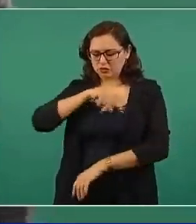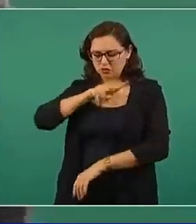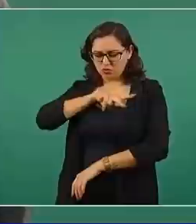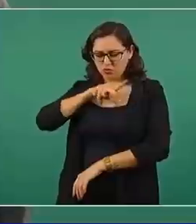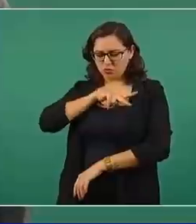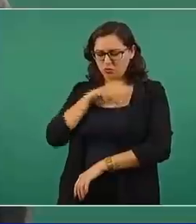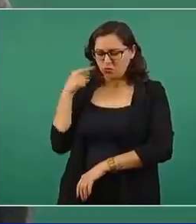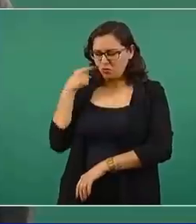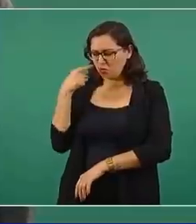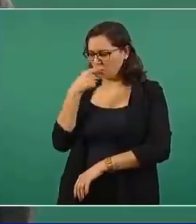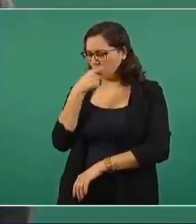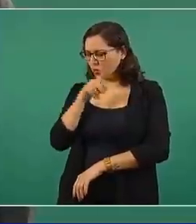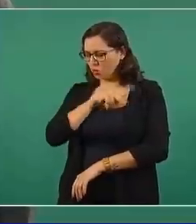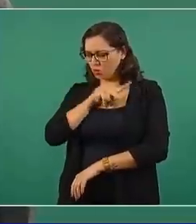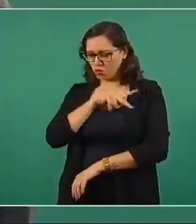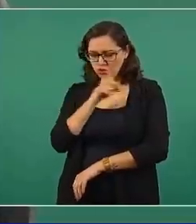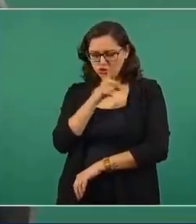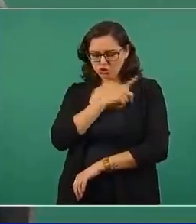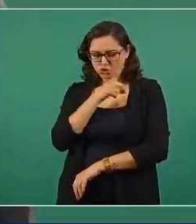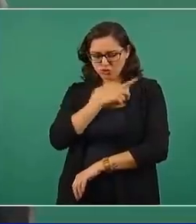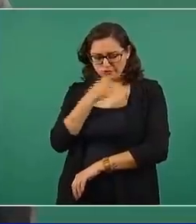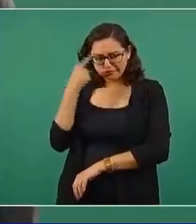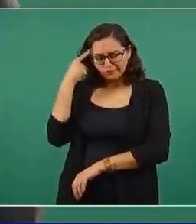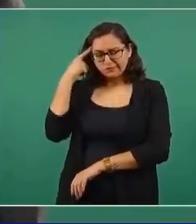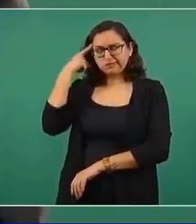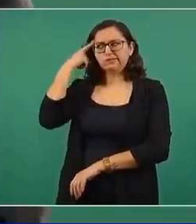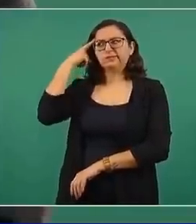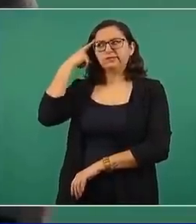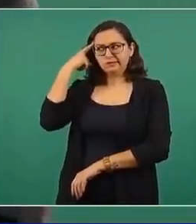acuerdo con lo que nos dicte nuestra conciencia